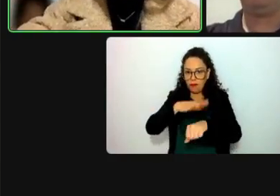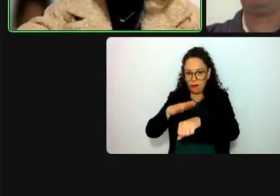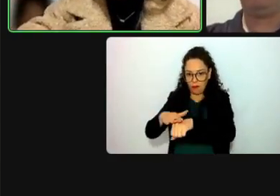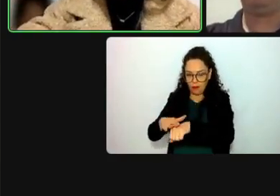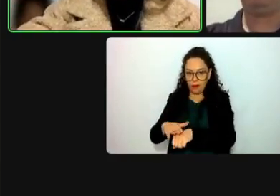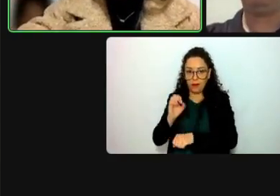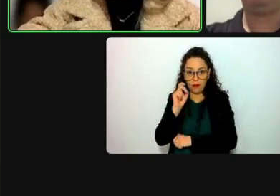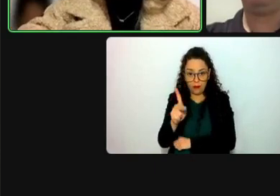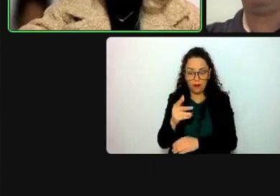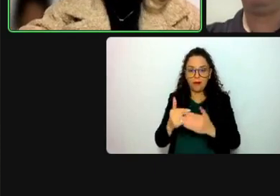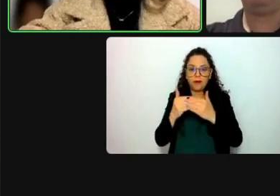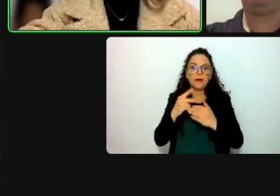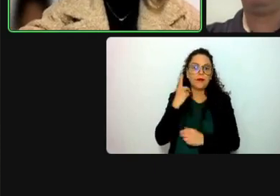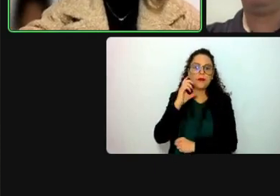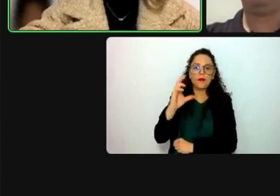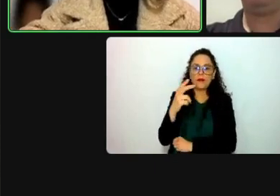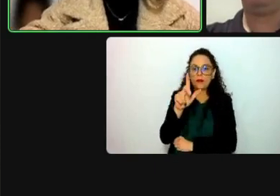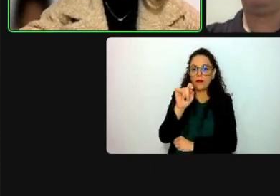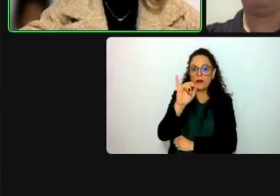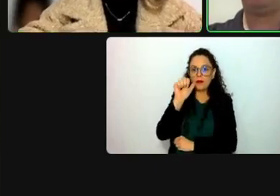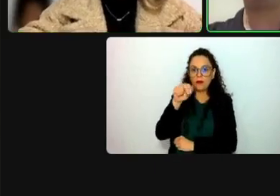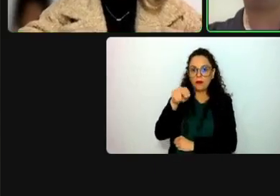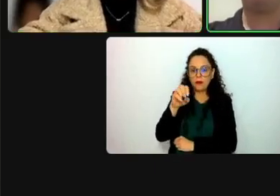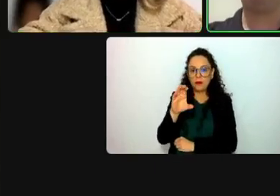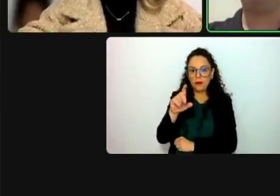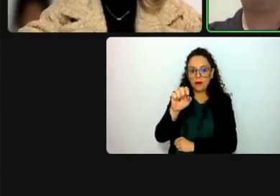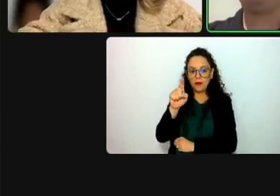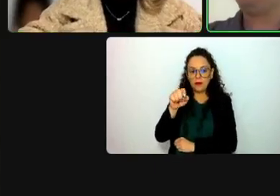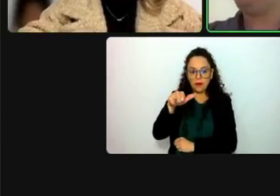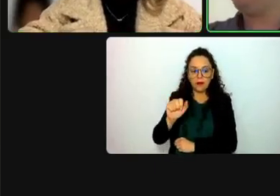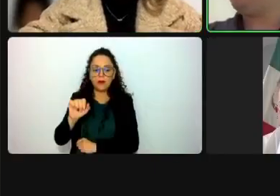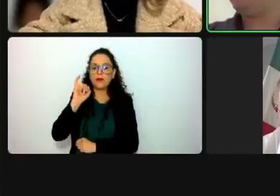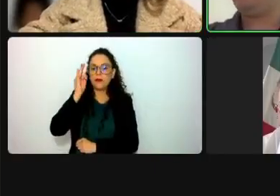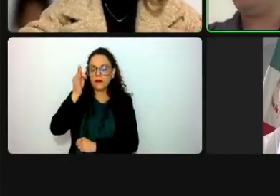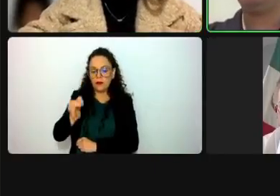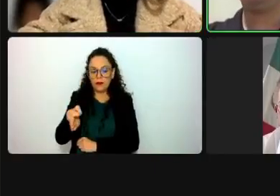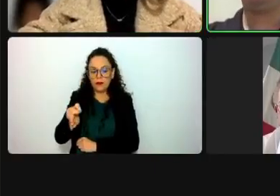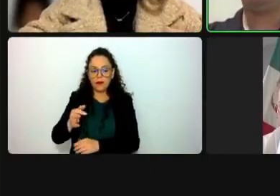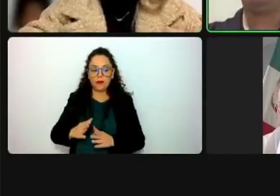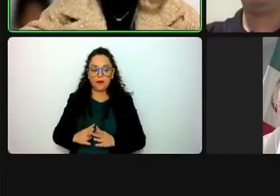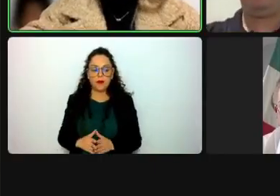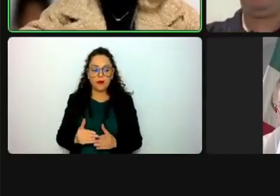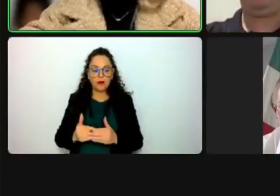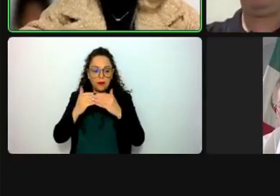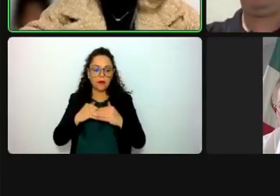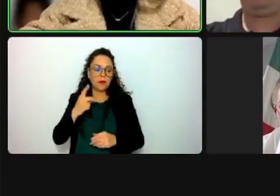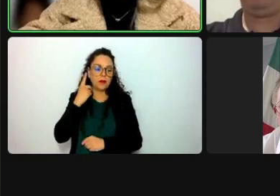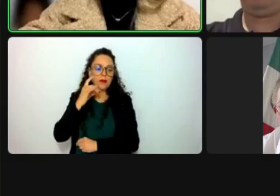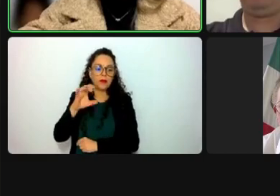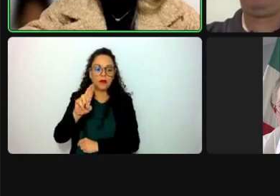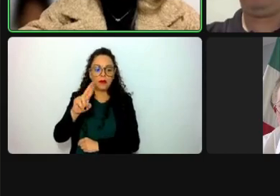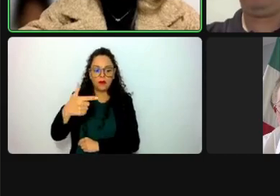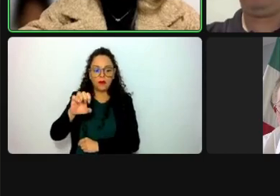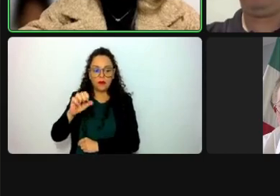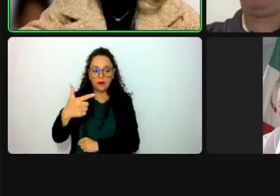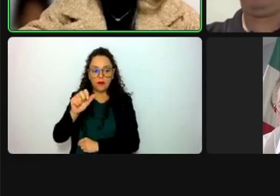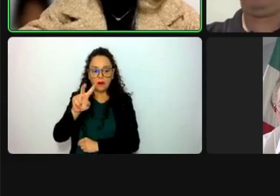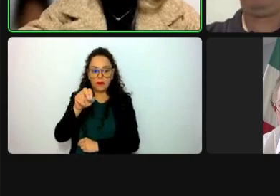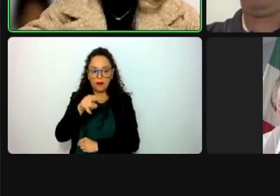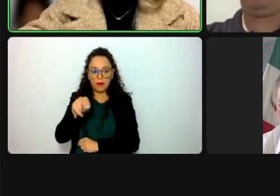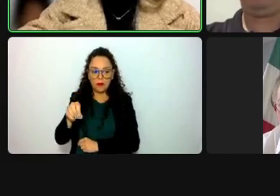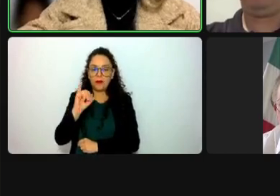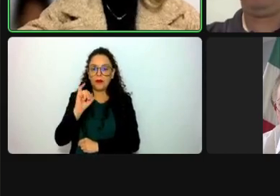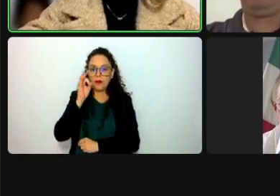Moctezuma González. A favor. Gracias. Diputado Jorge Gaviño Ambriz. Gaviño, sí.